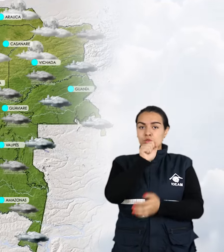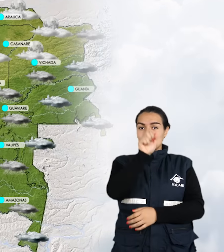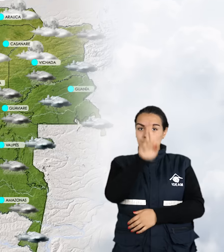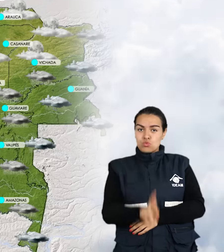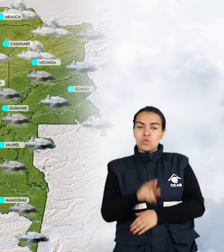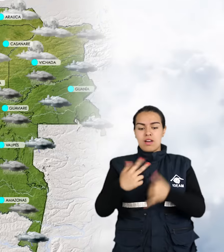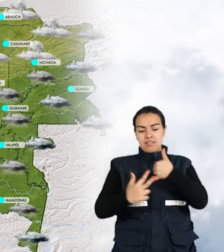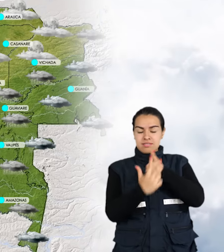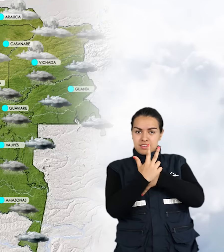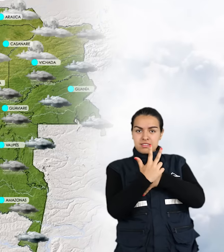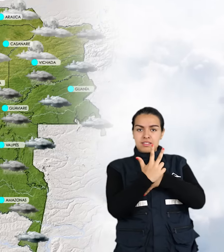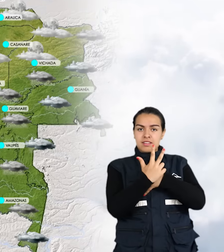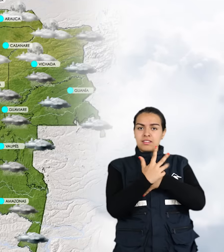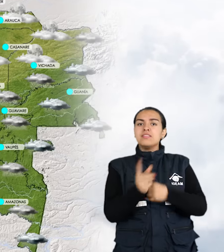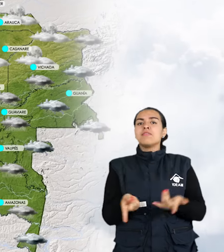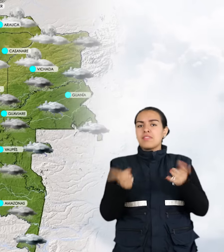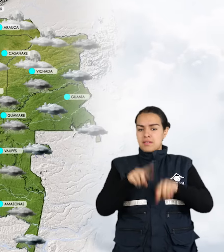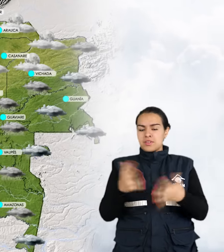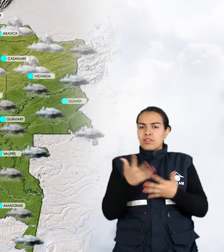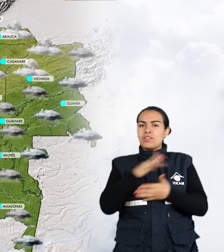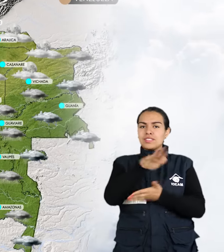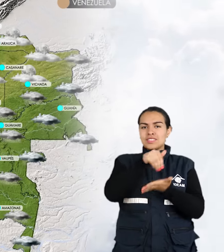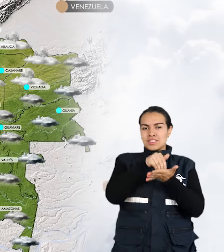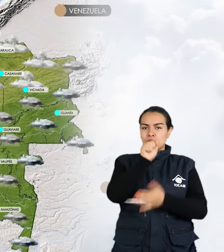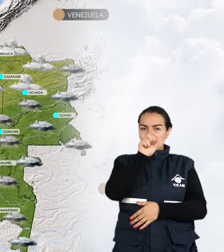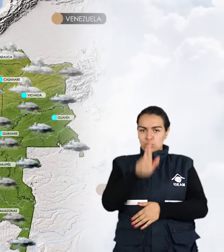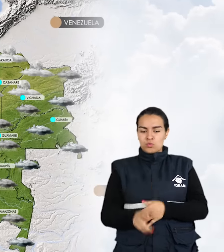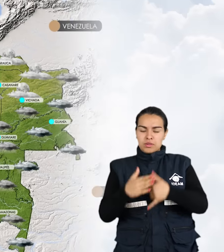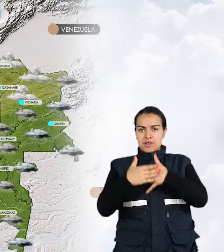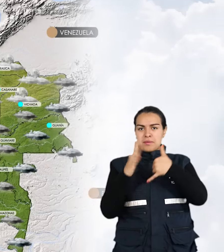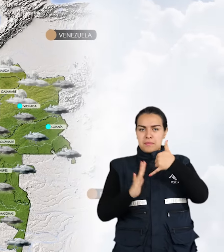y varias áreas del centro y sur de la región pacífica.